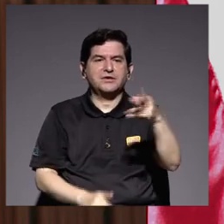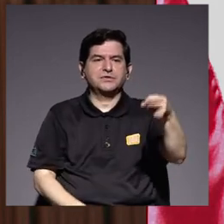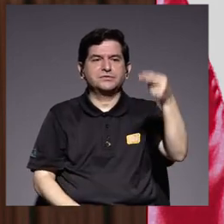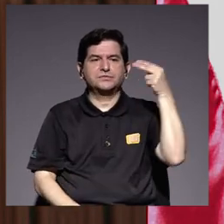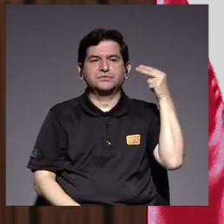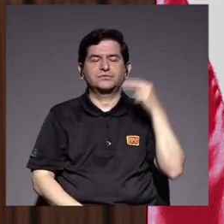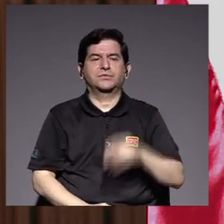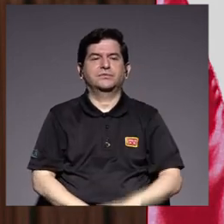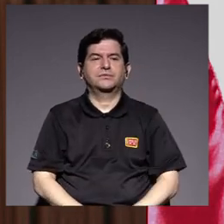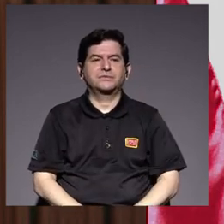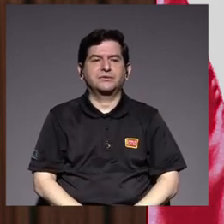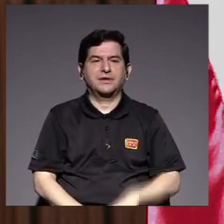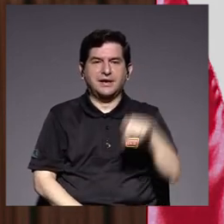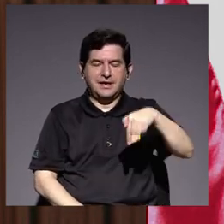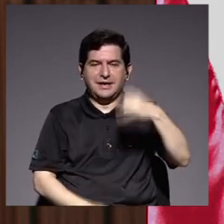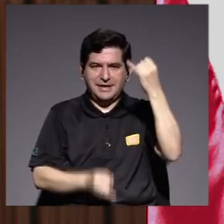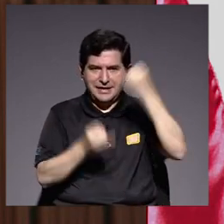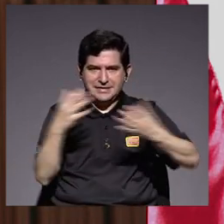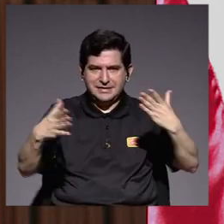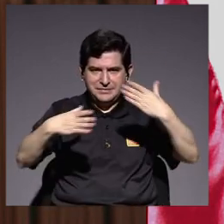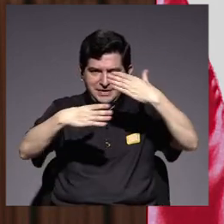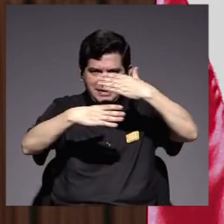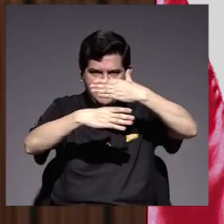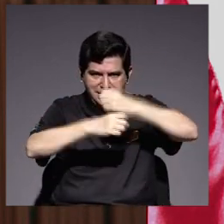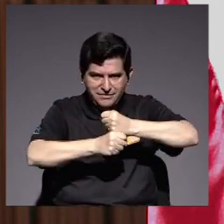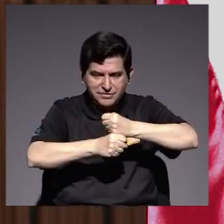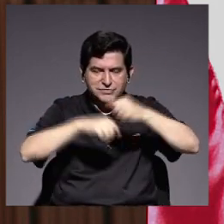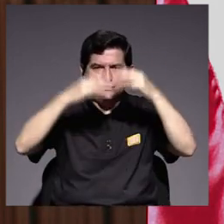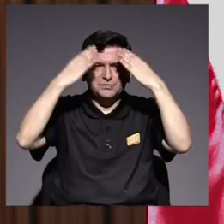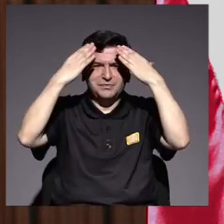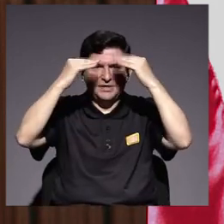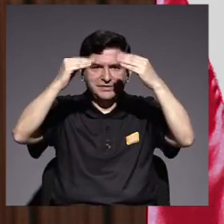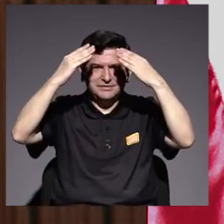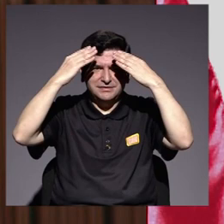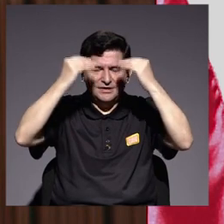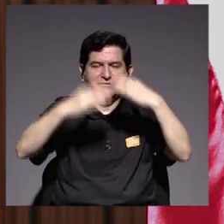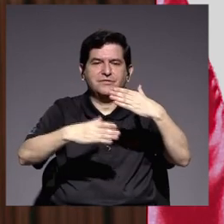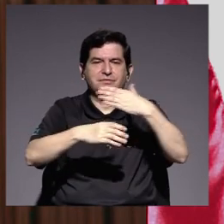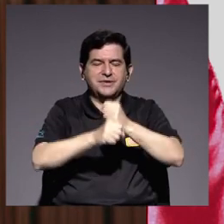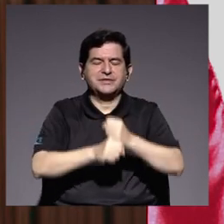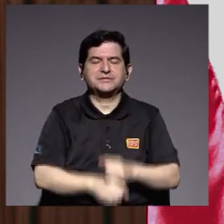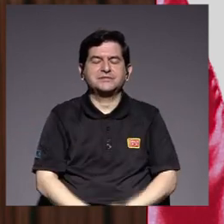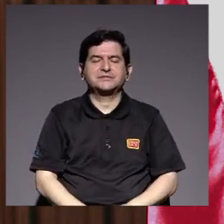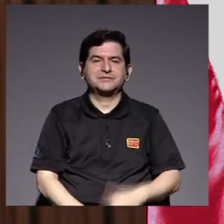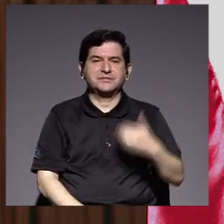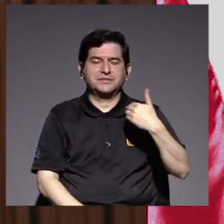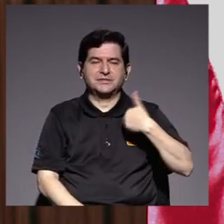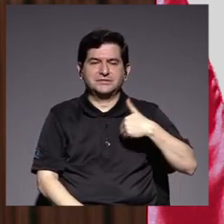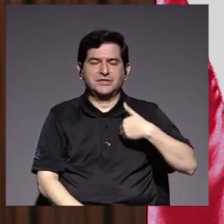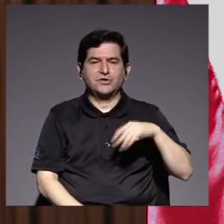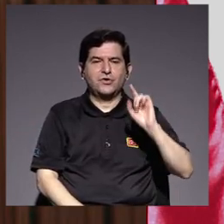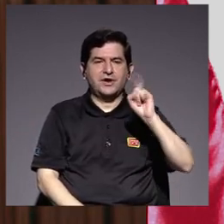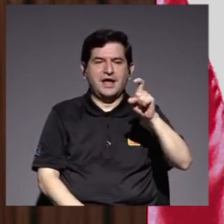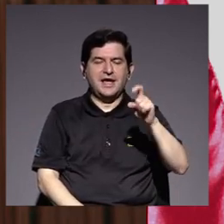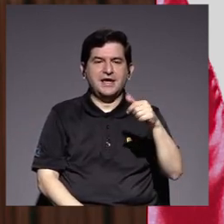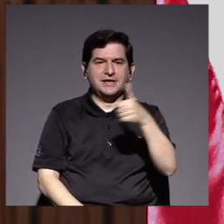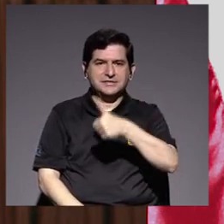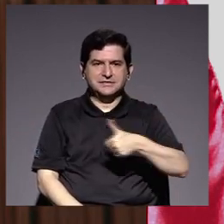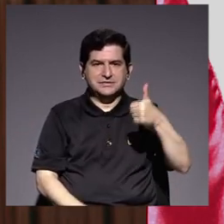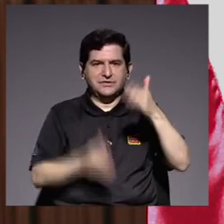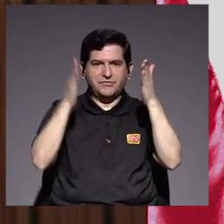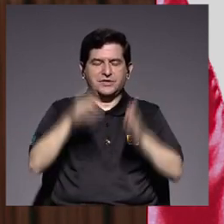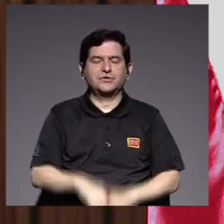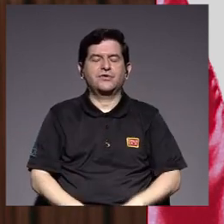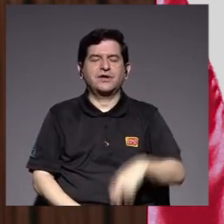hasta acá la síntesis de el informe elaborado por el señor ex rector el doctor